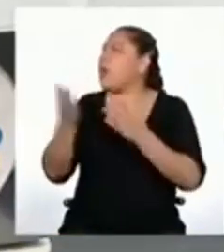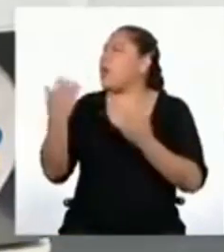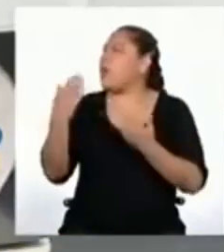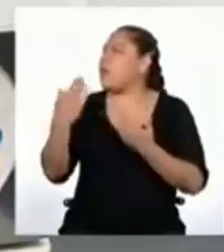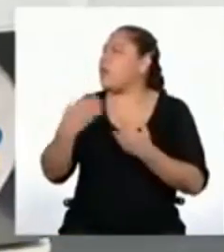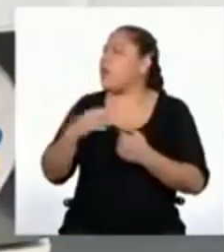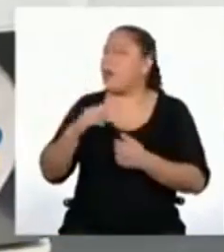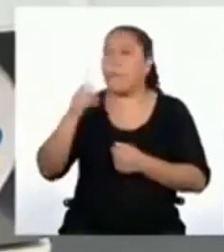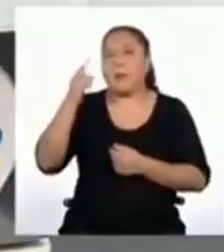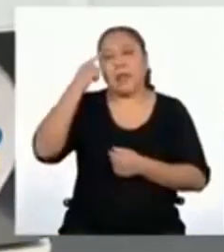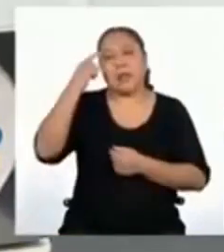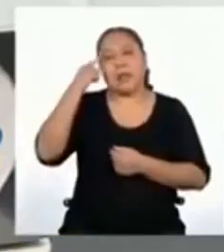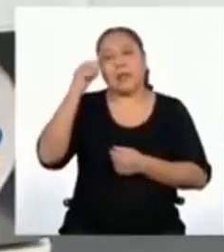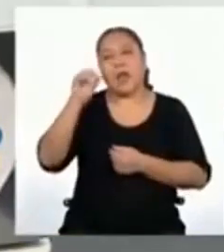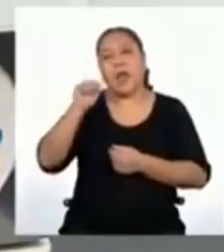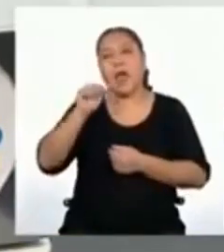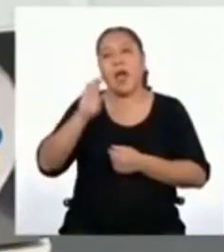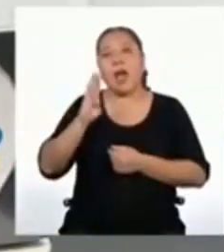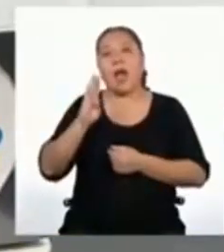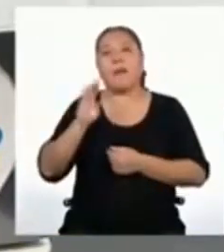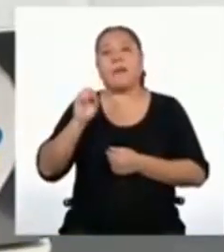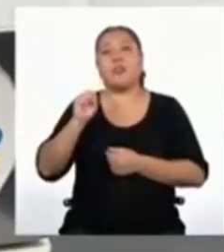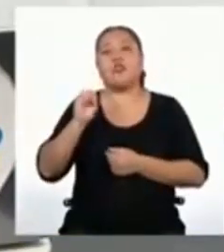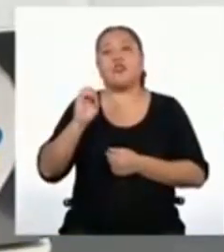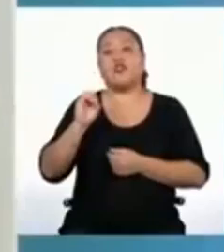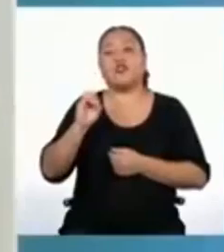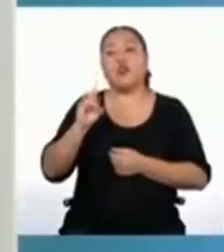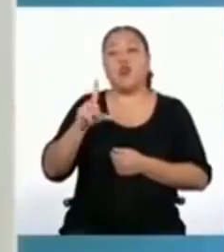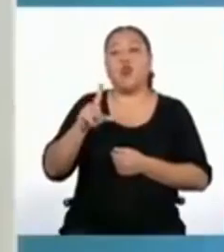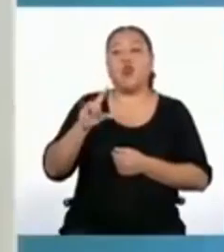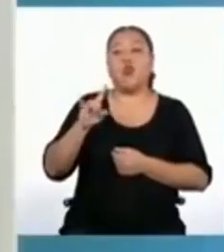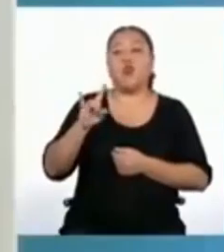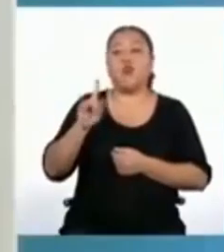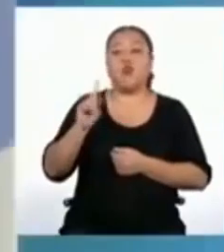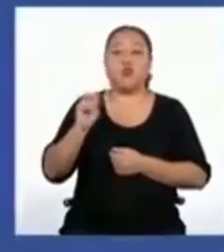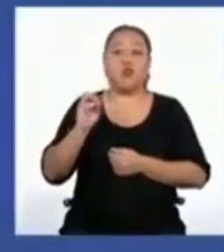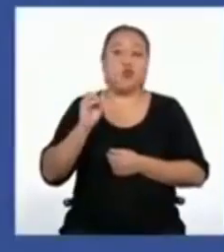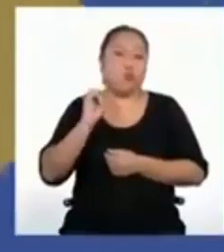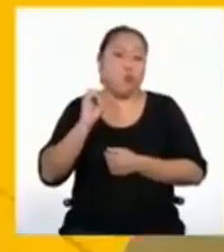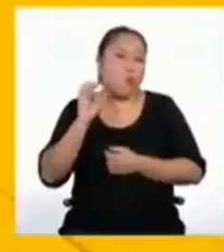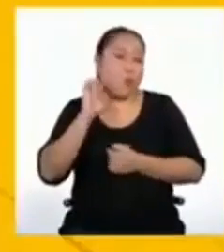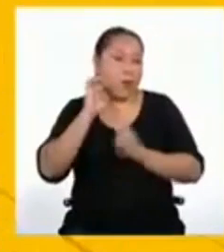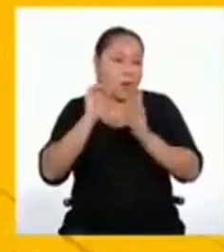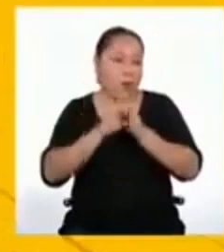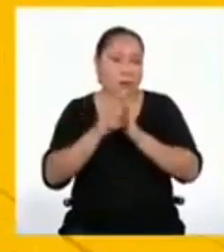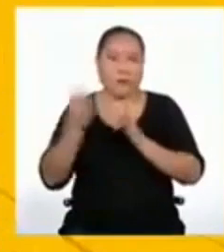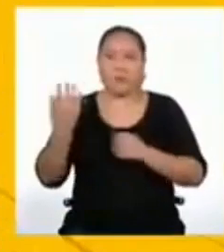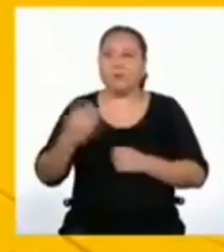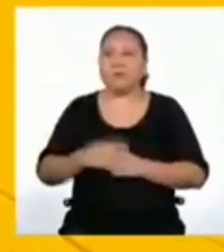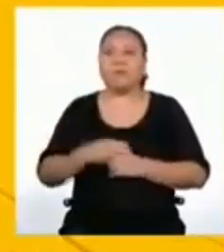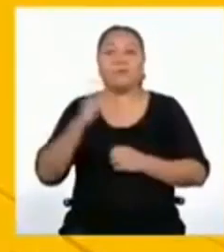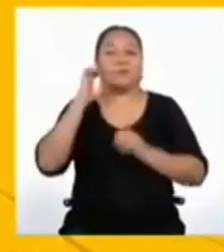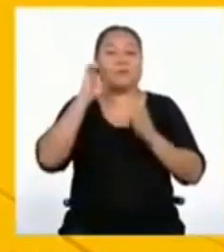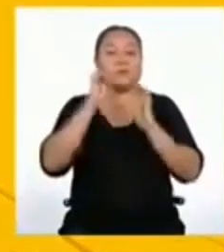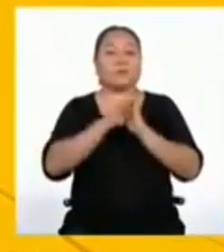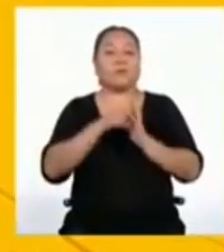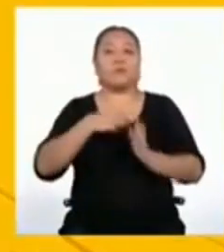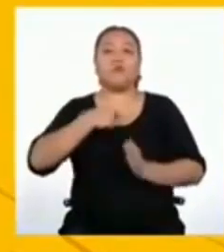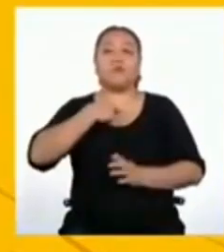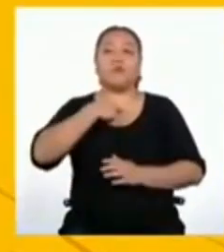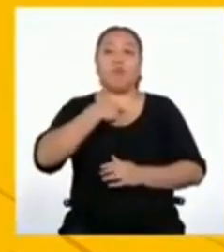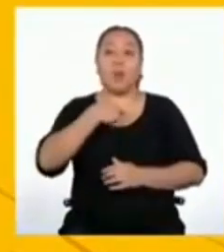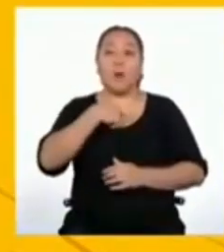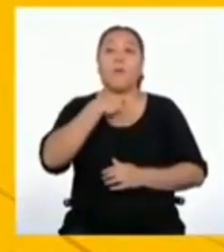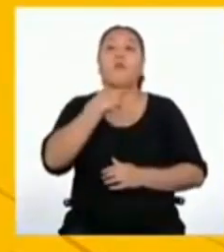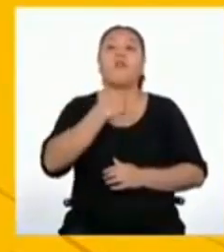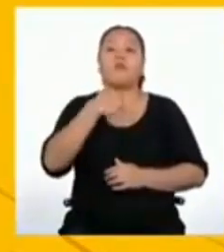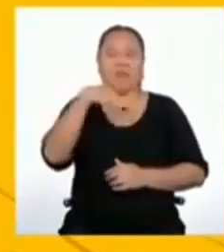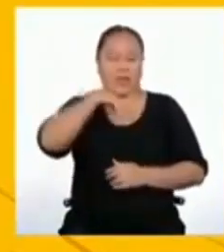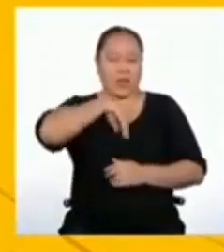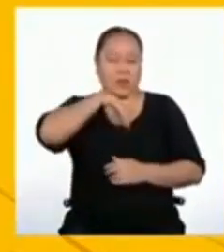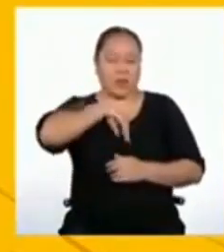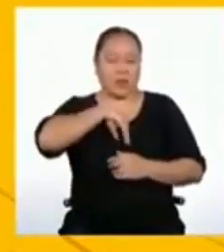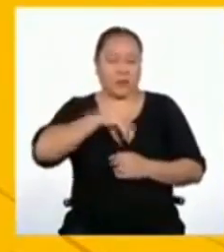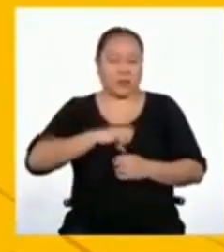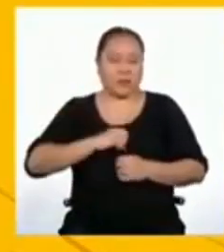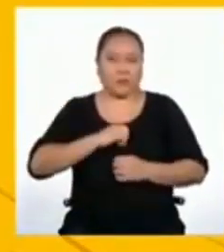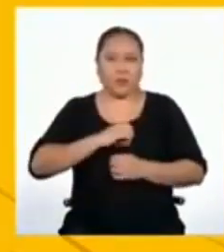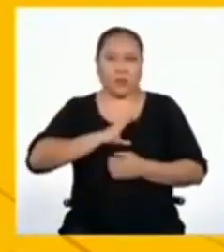absoluto, irracional o inflexible? Por ejemplo, cuando nuestra voz interna nos dice,